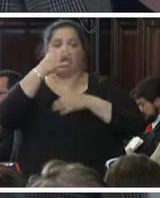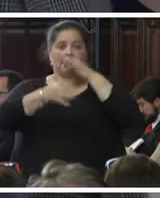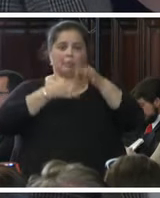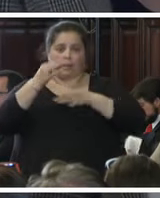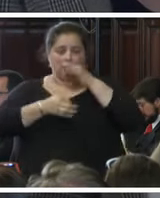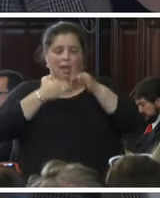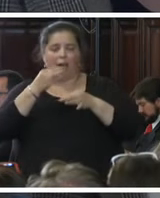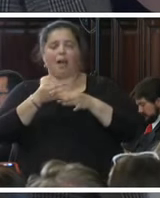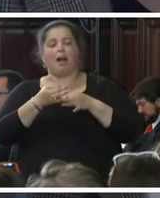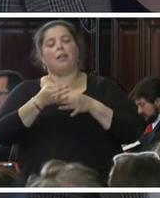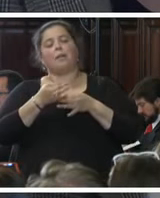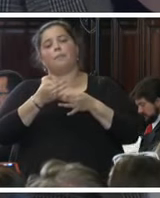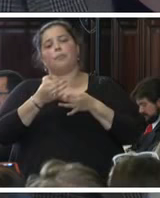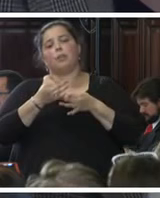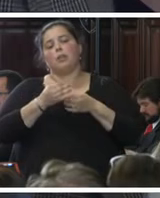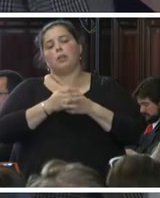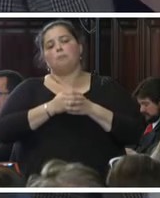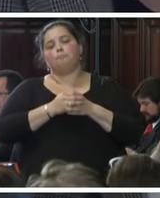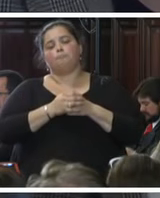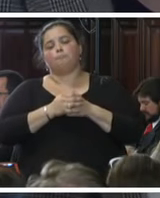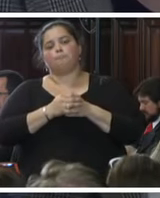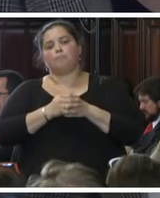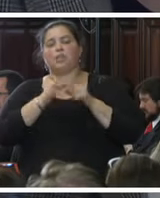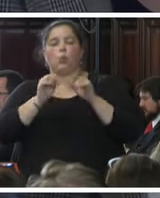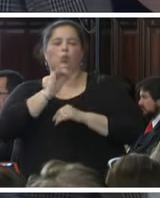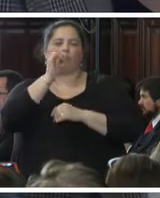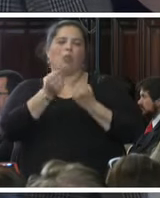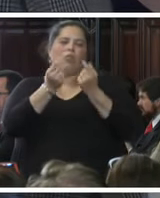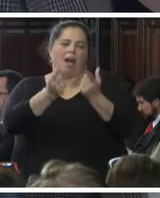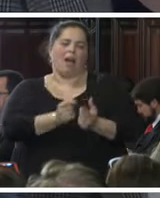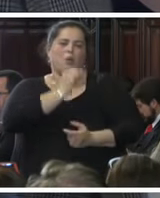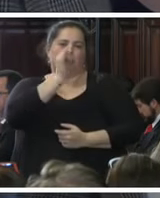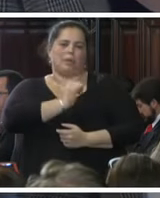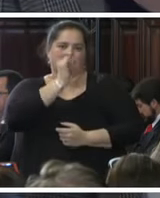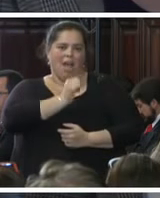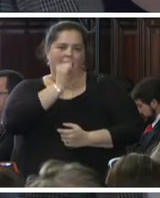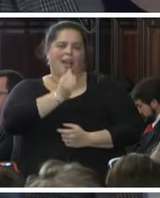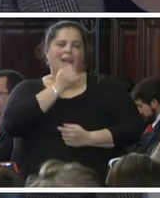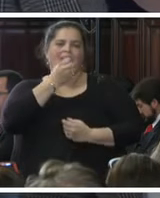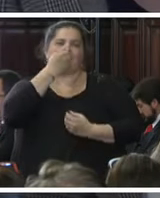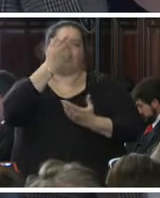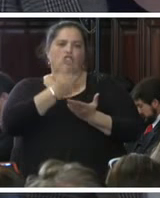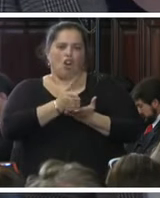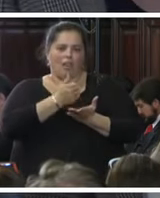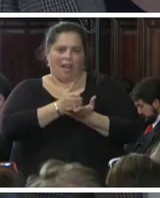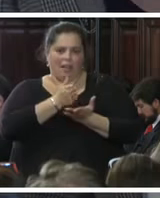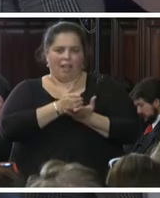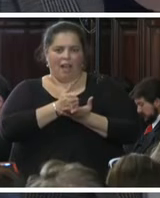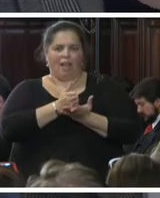un mensaje de solidaridad para